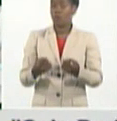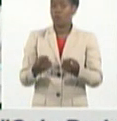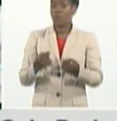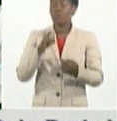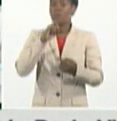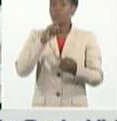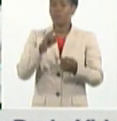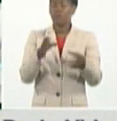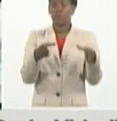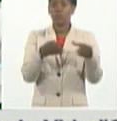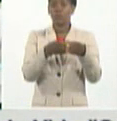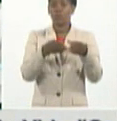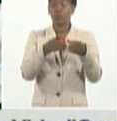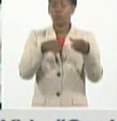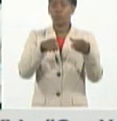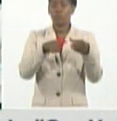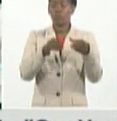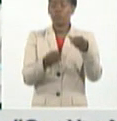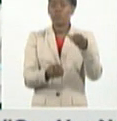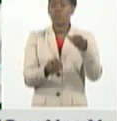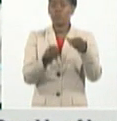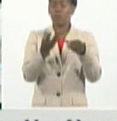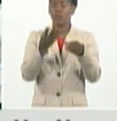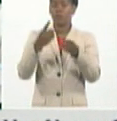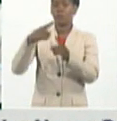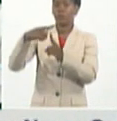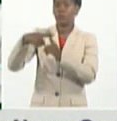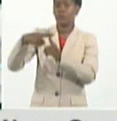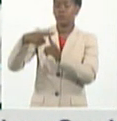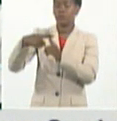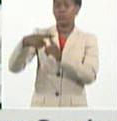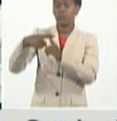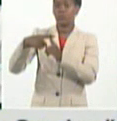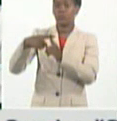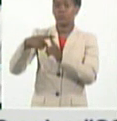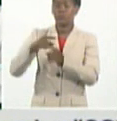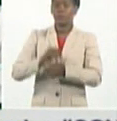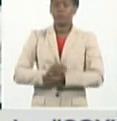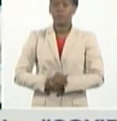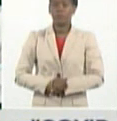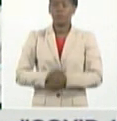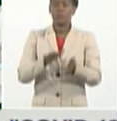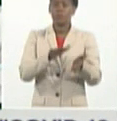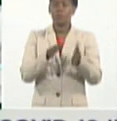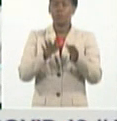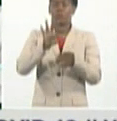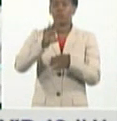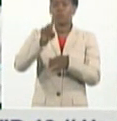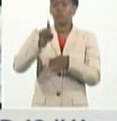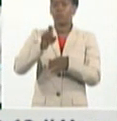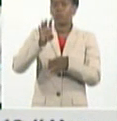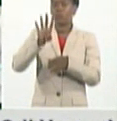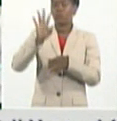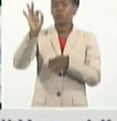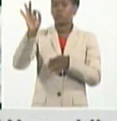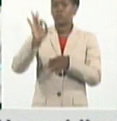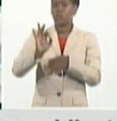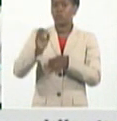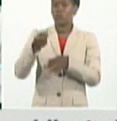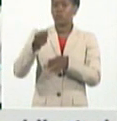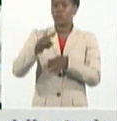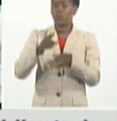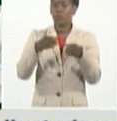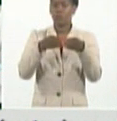una significación ninguna. 51,4% de los diagnosticados ayer del